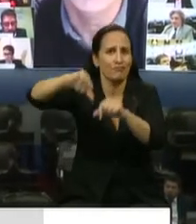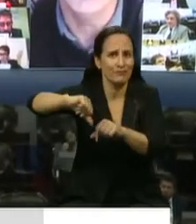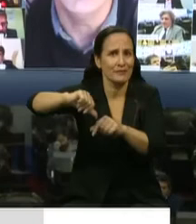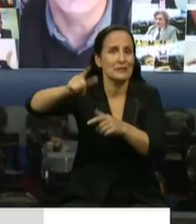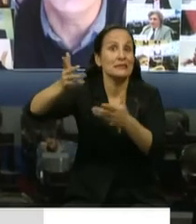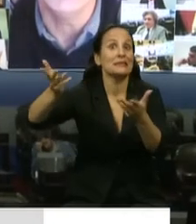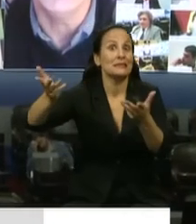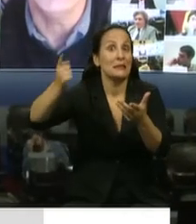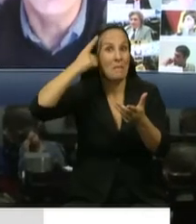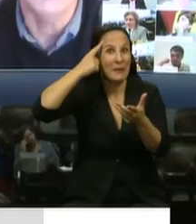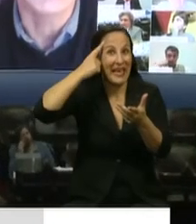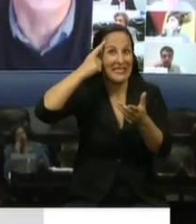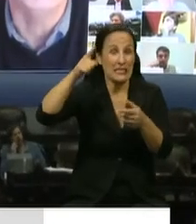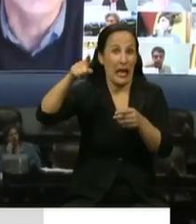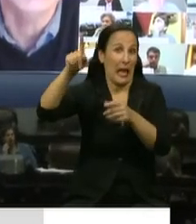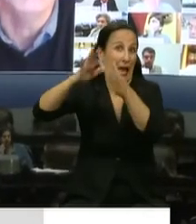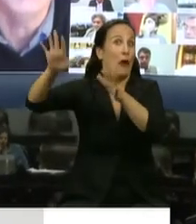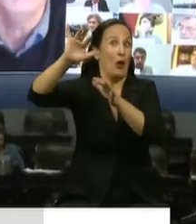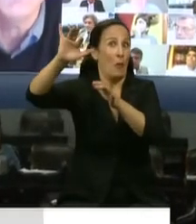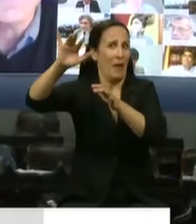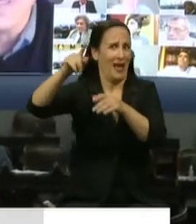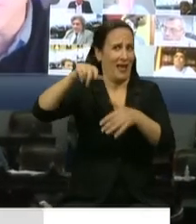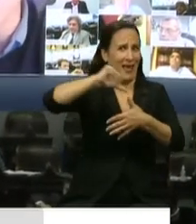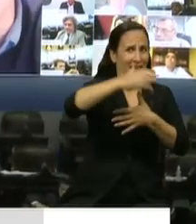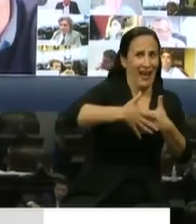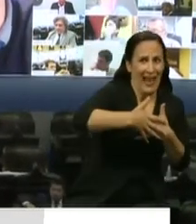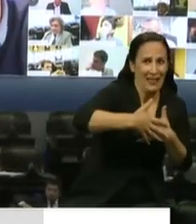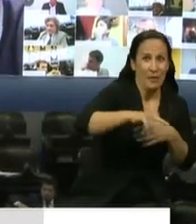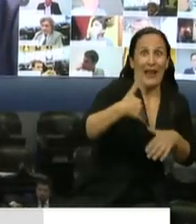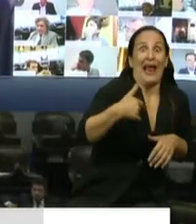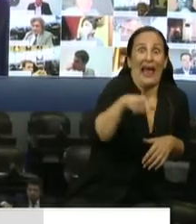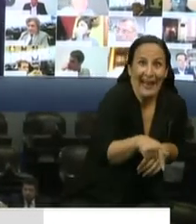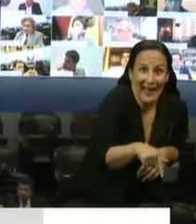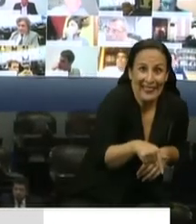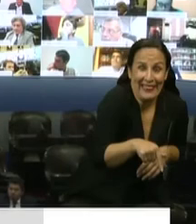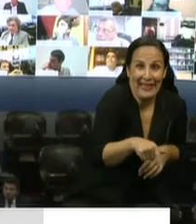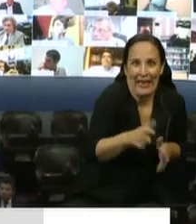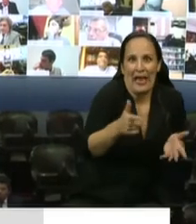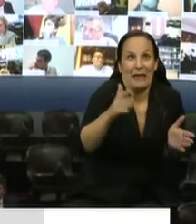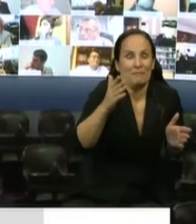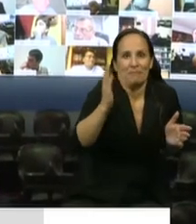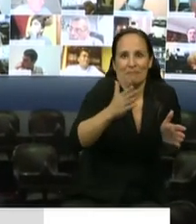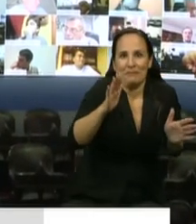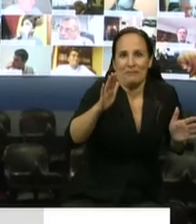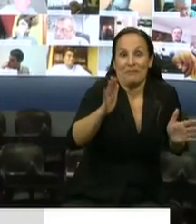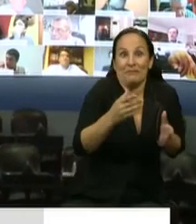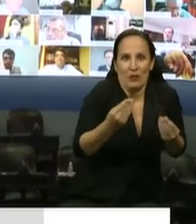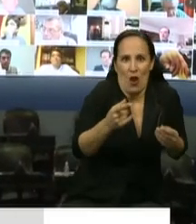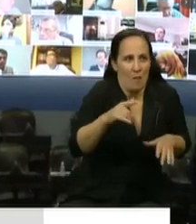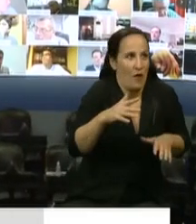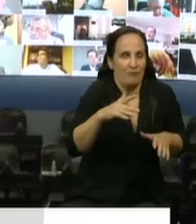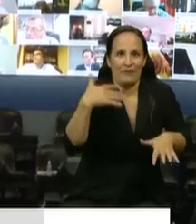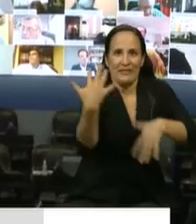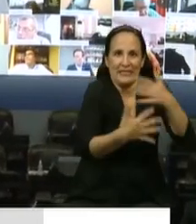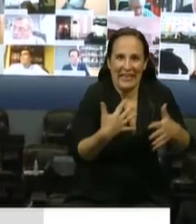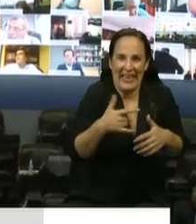imagínense en países más vulnerables, como son Latinoamérica y Argentina en particular, el impacto que puede tener una crisis como la que estamos